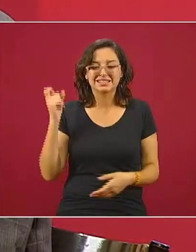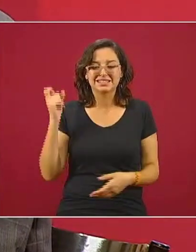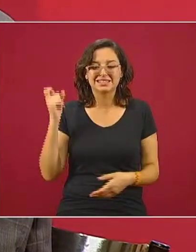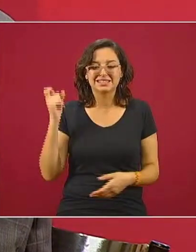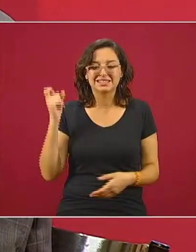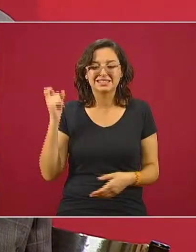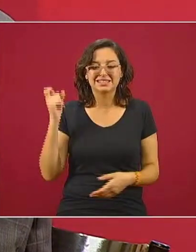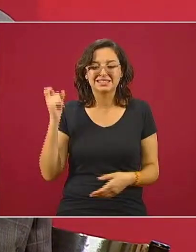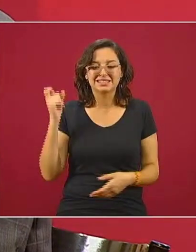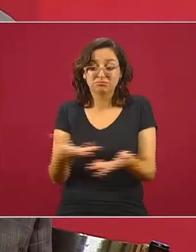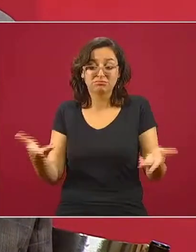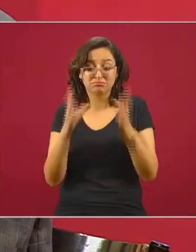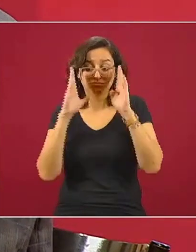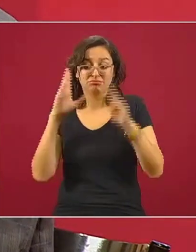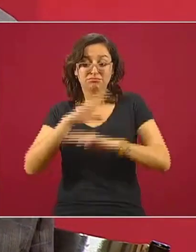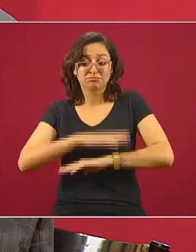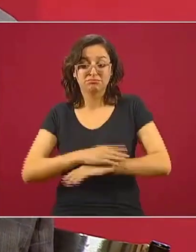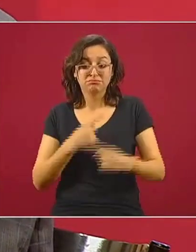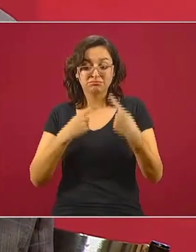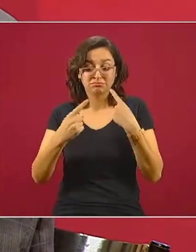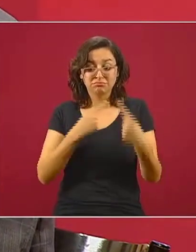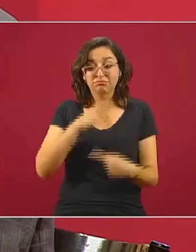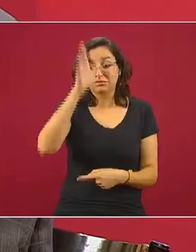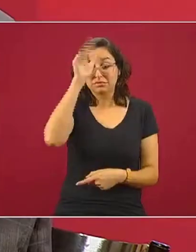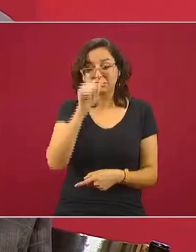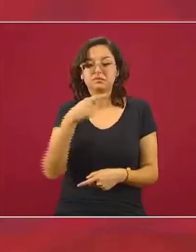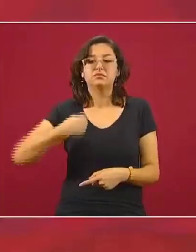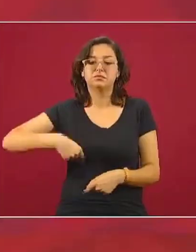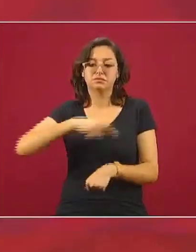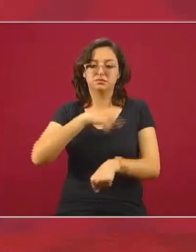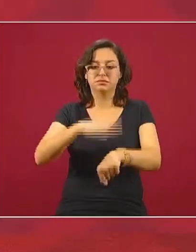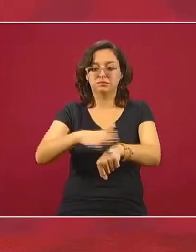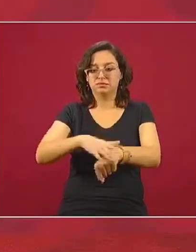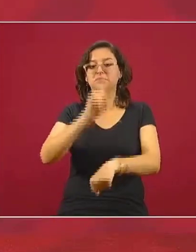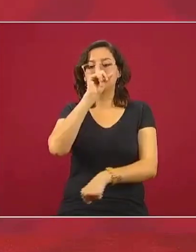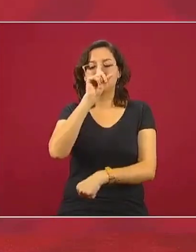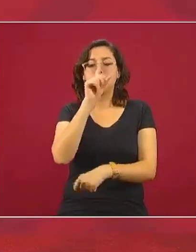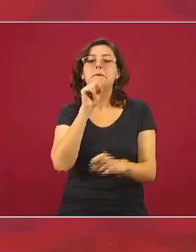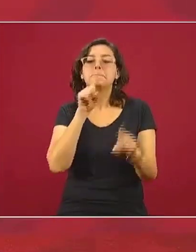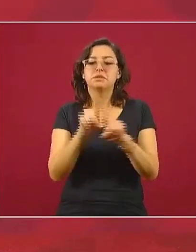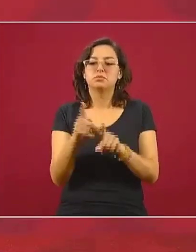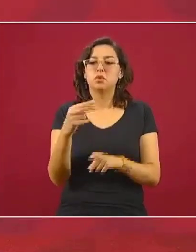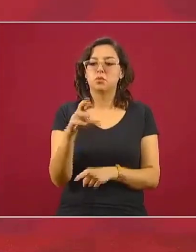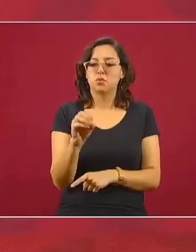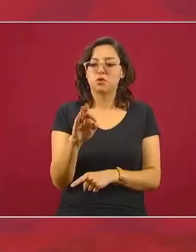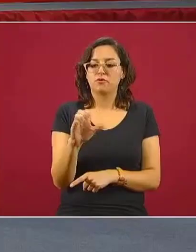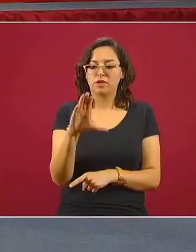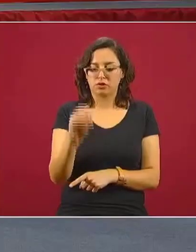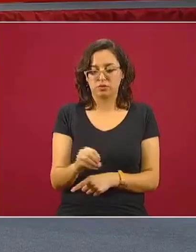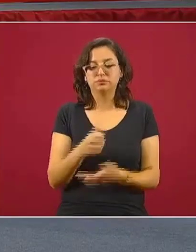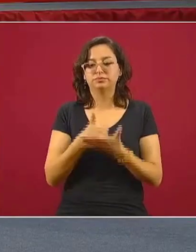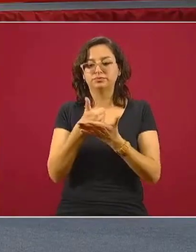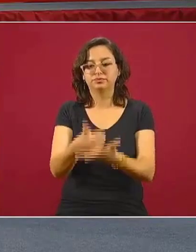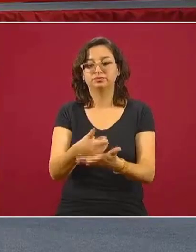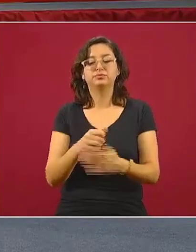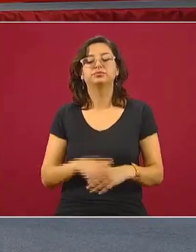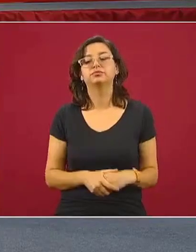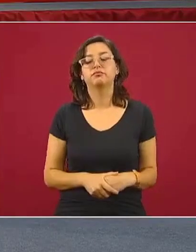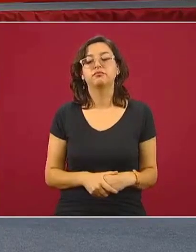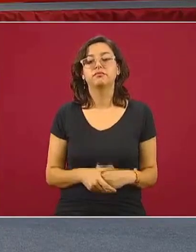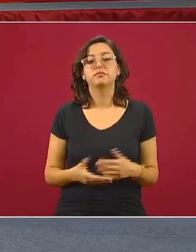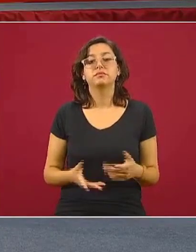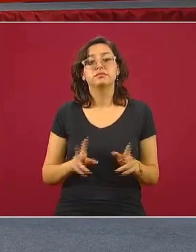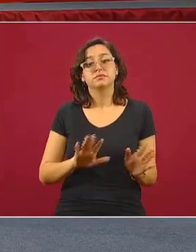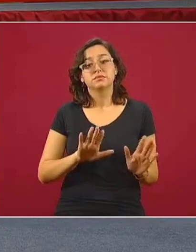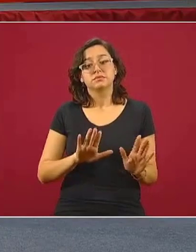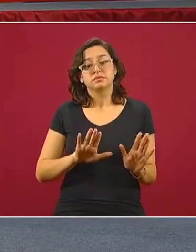entre las partes y nosotros hemos hecho el exhorto para ello y Profeco está trabajando en el mismo sentido y con respecto al